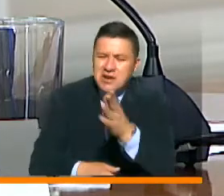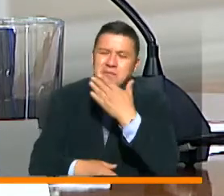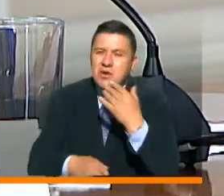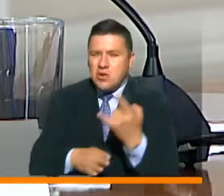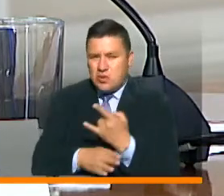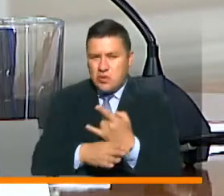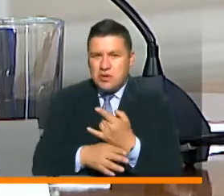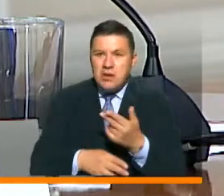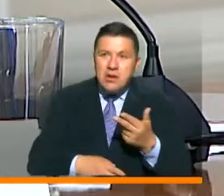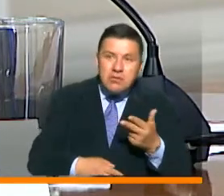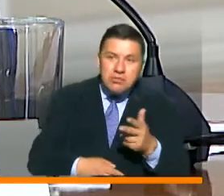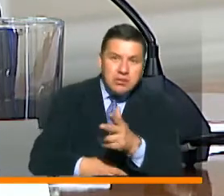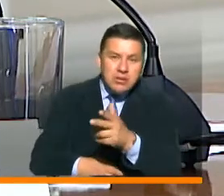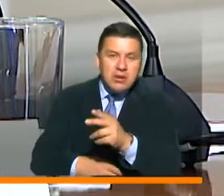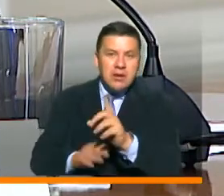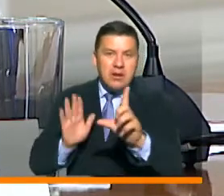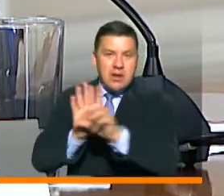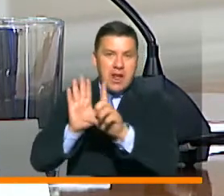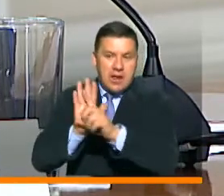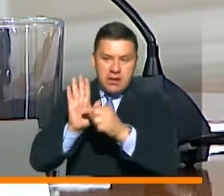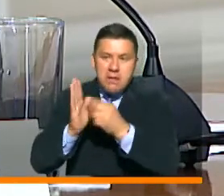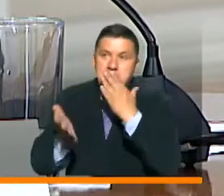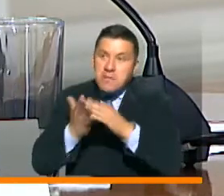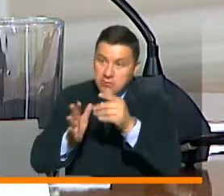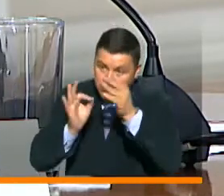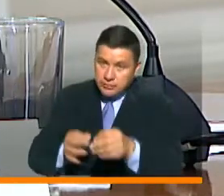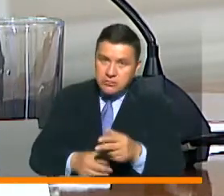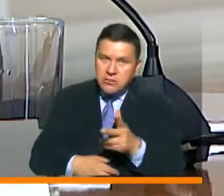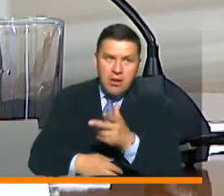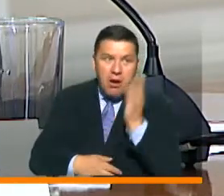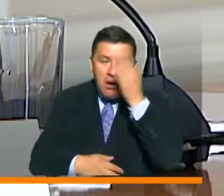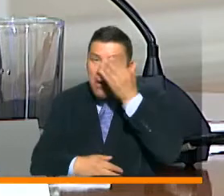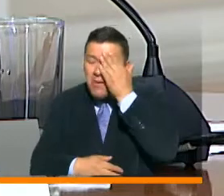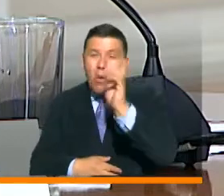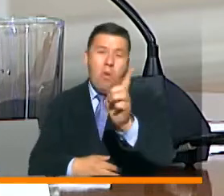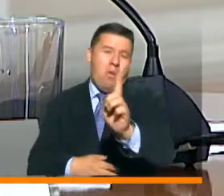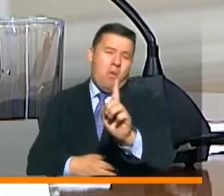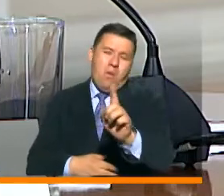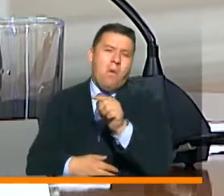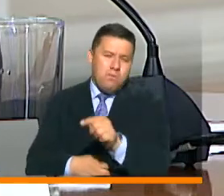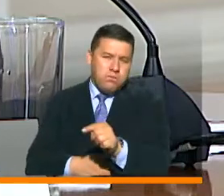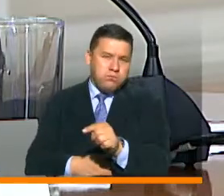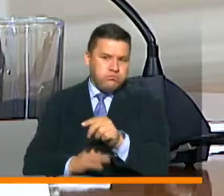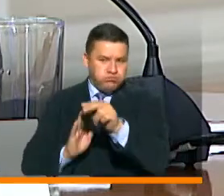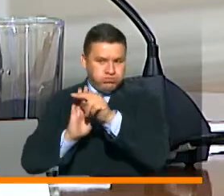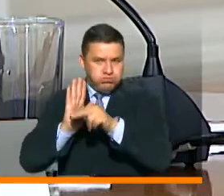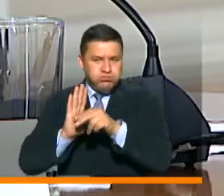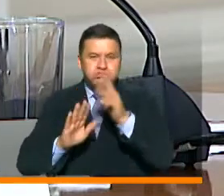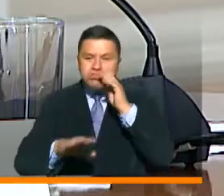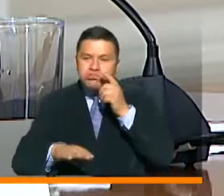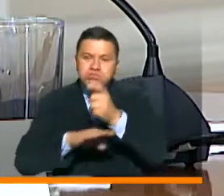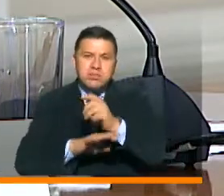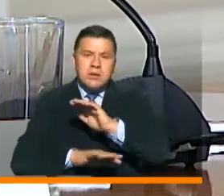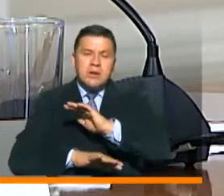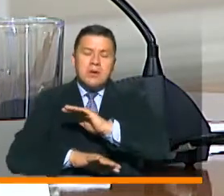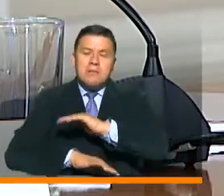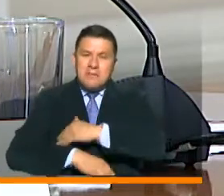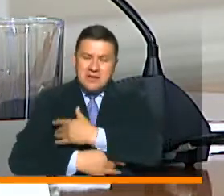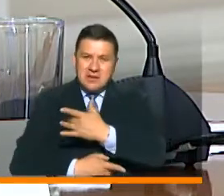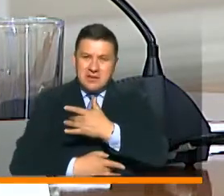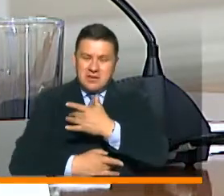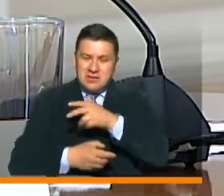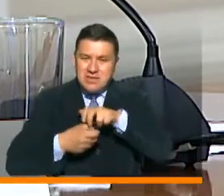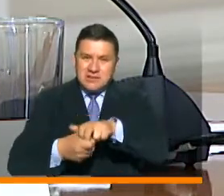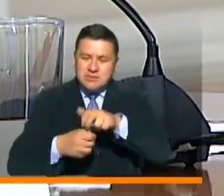utilicen el transporte legalmente habilitado. Este transporte legalmente habilitado cuenta con toda la supervisión de las autoridades que